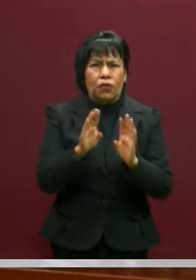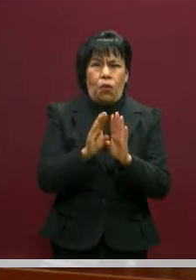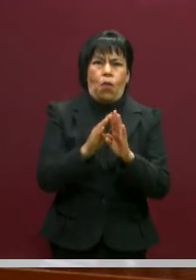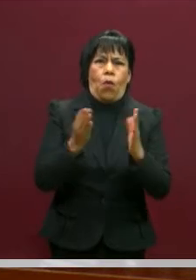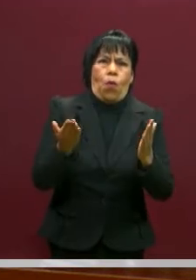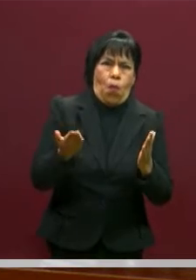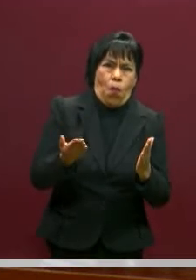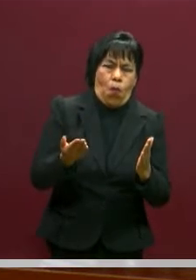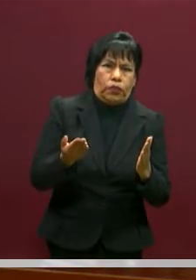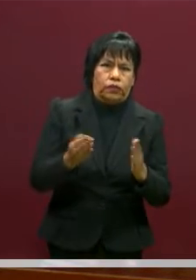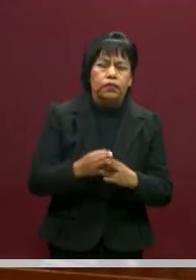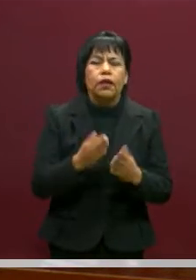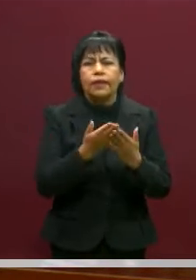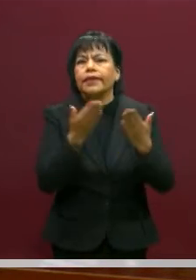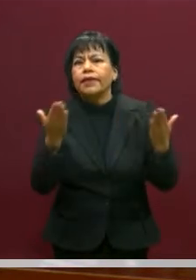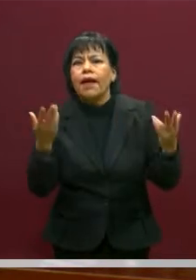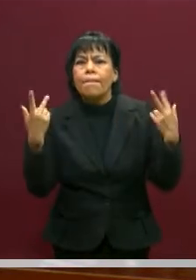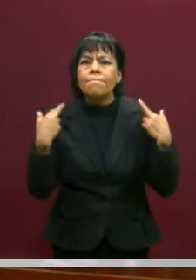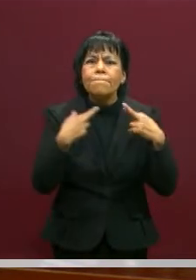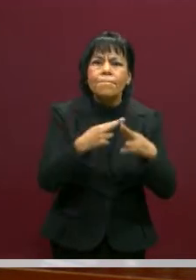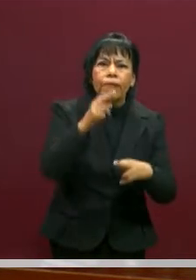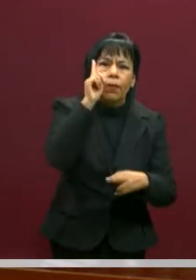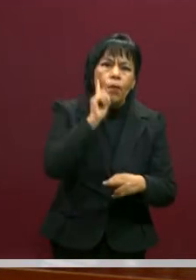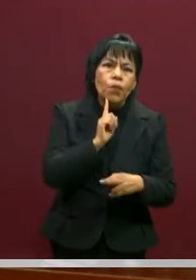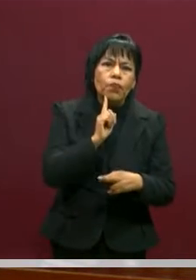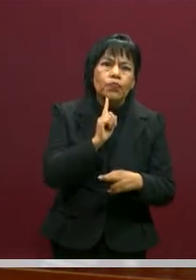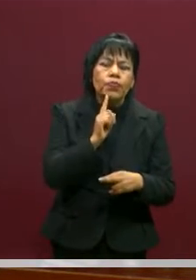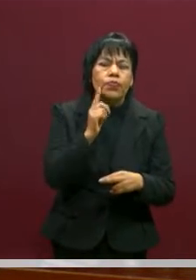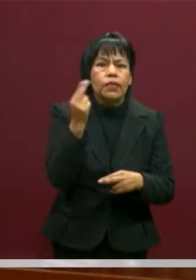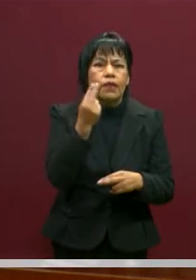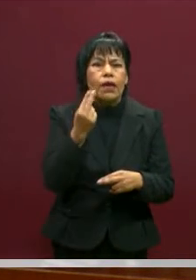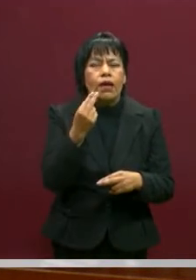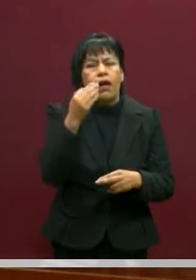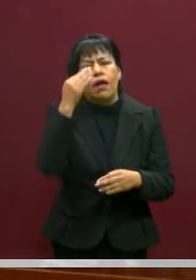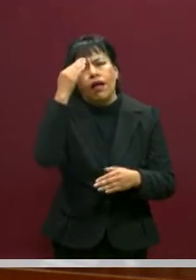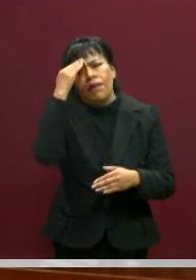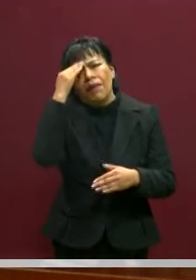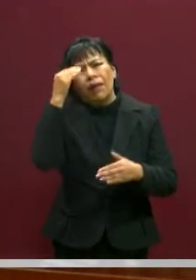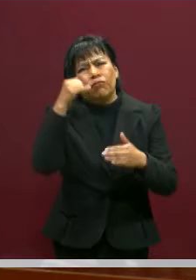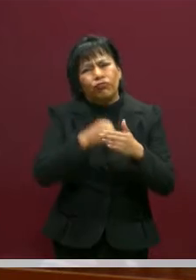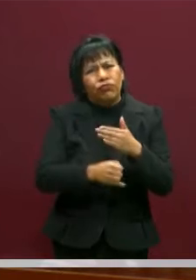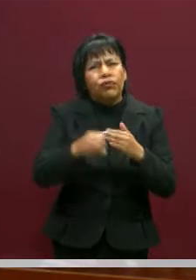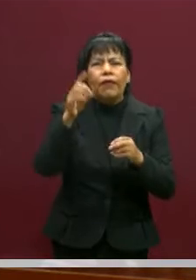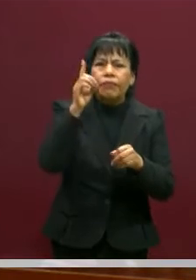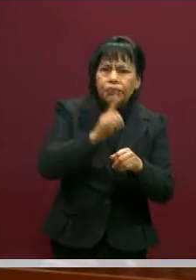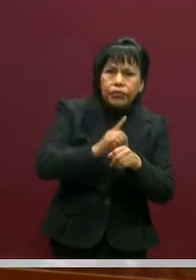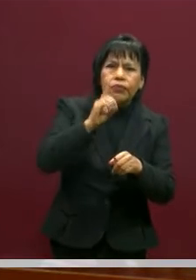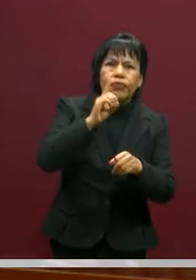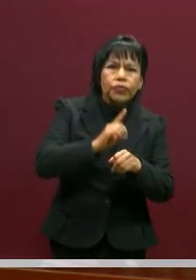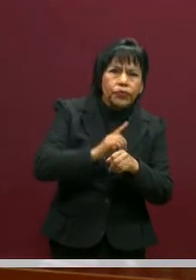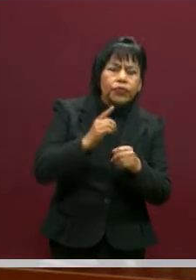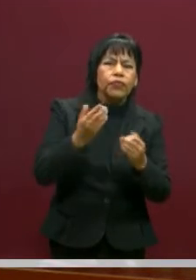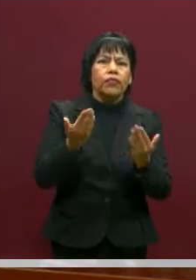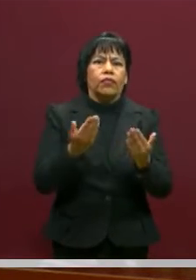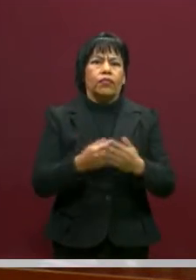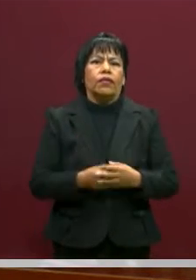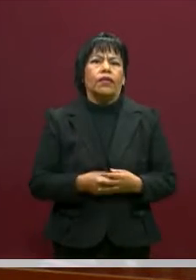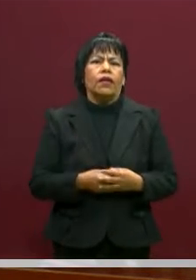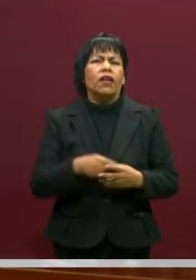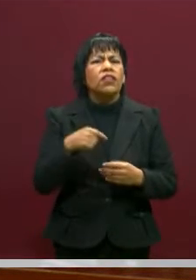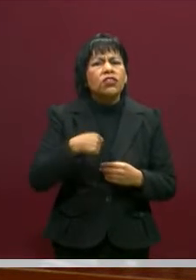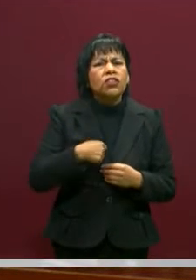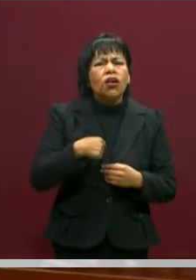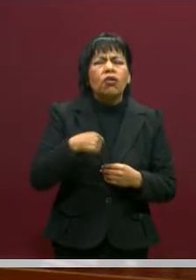como maestras y maestros también tendremos que reflexionar permanentemente. Y coloqué aquí algunas